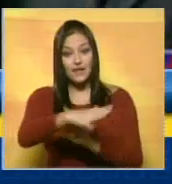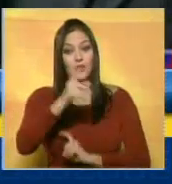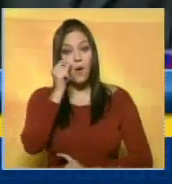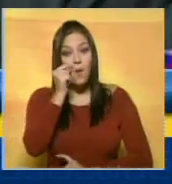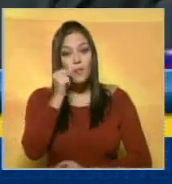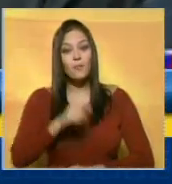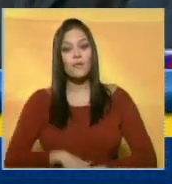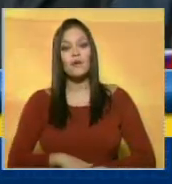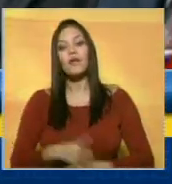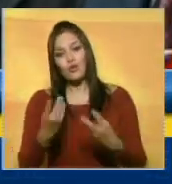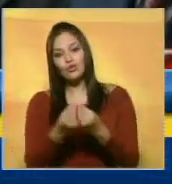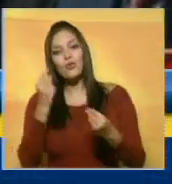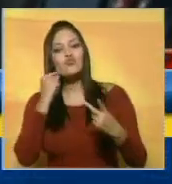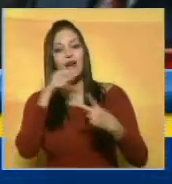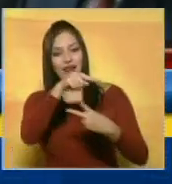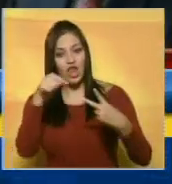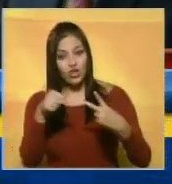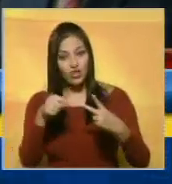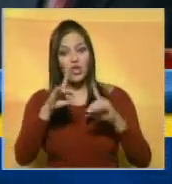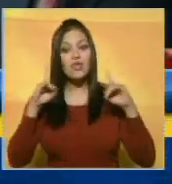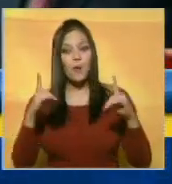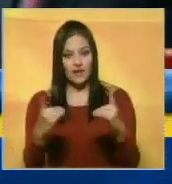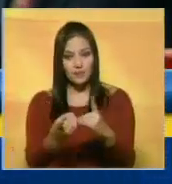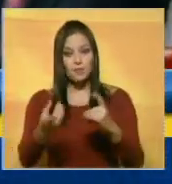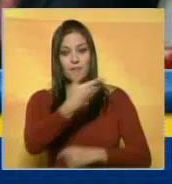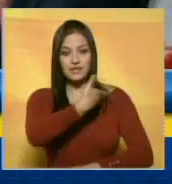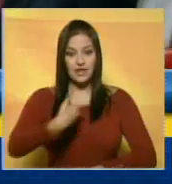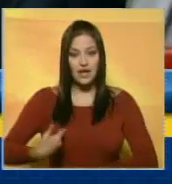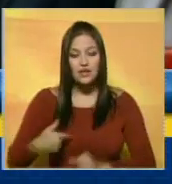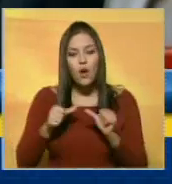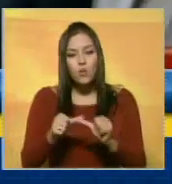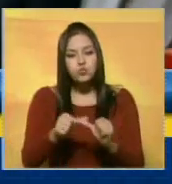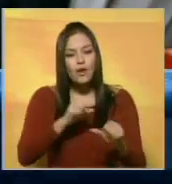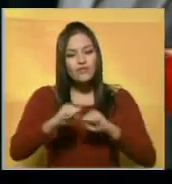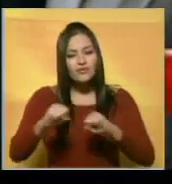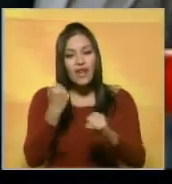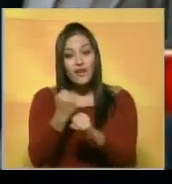Francisco y Carmen Meléndez, del despacho de la Presidencia... ...y seguimiento de gestión de gobierno.